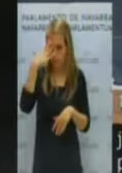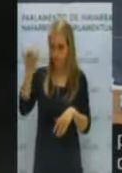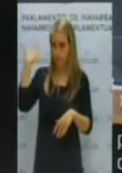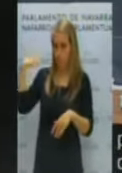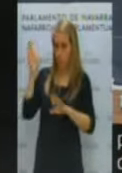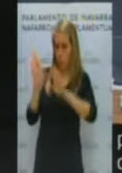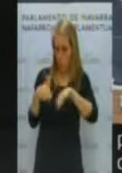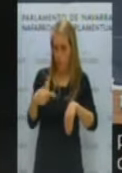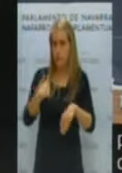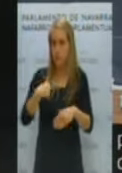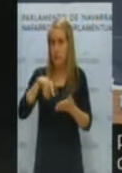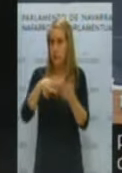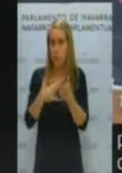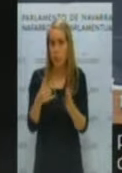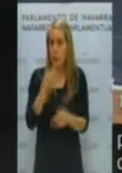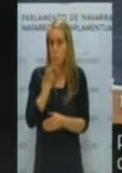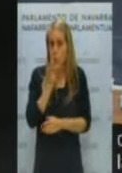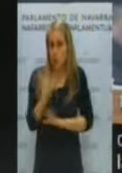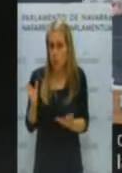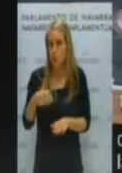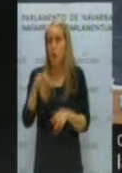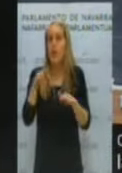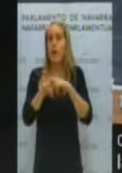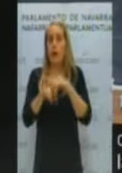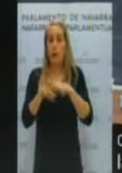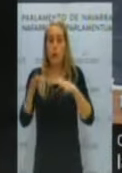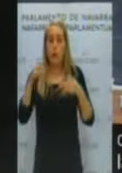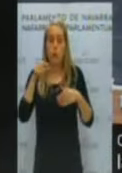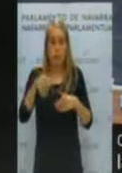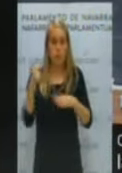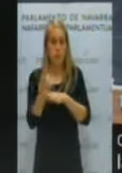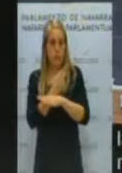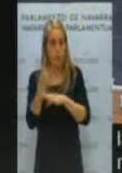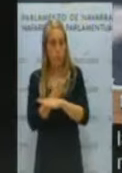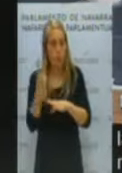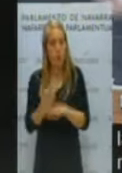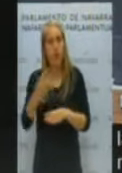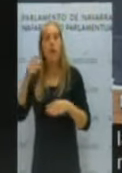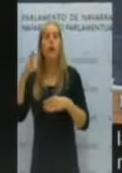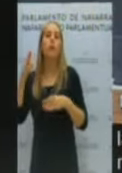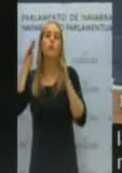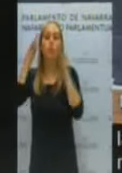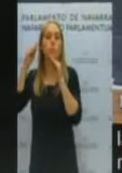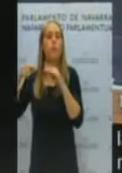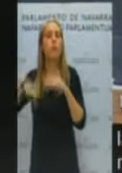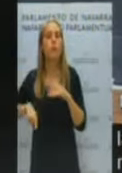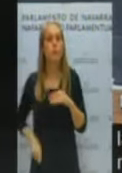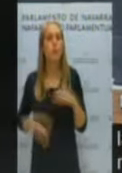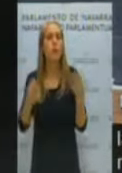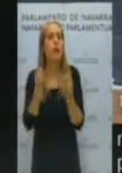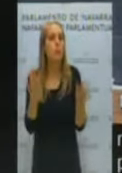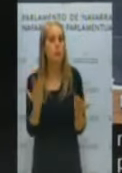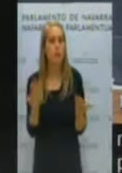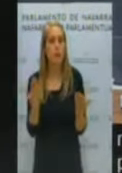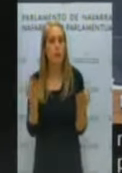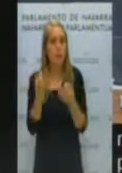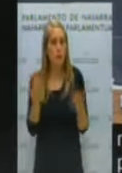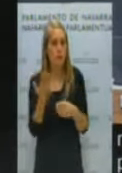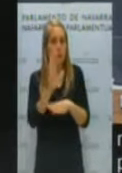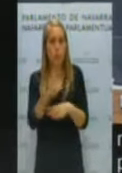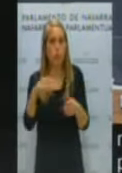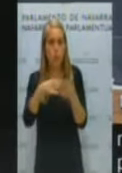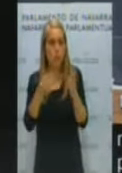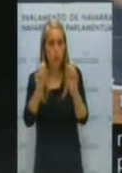todavía están sin resolver los recursos. En esta misma de secundaria y formación profesional, ¿qué pasa con los recursos que se han presentado todavía sin resolver?